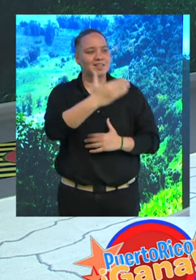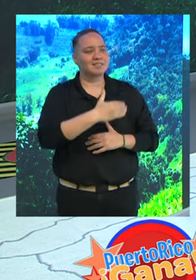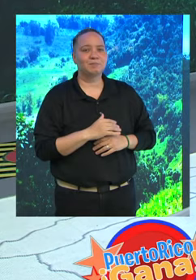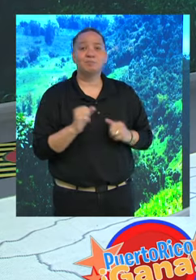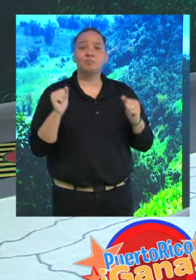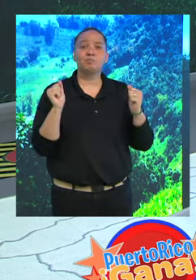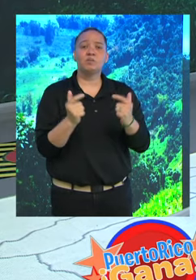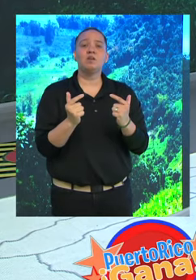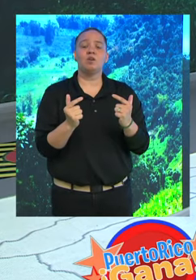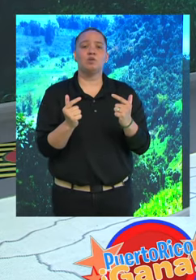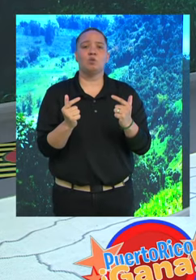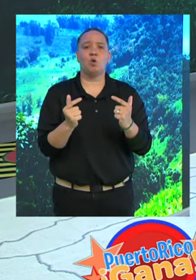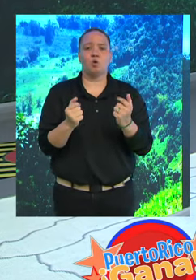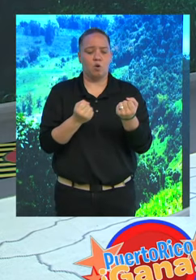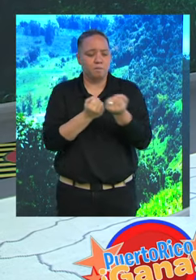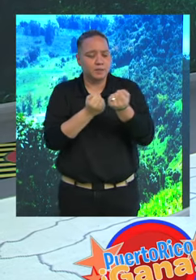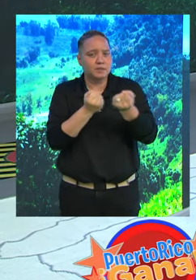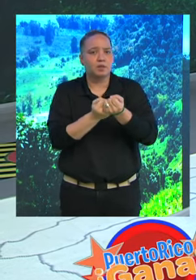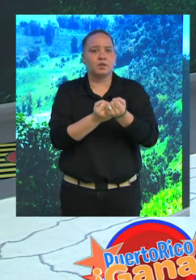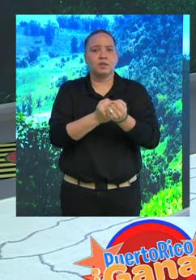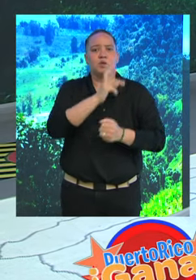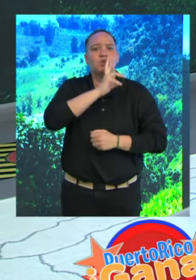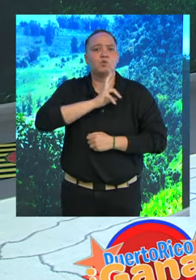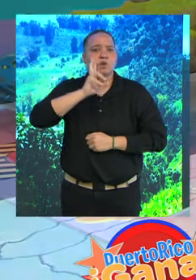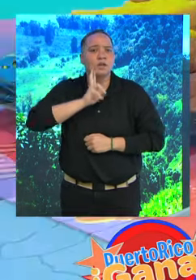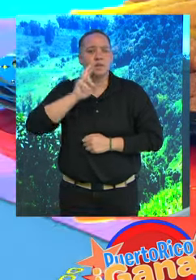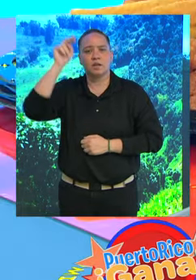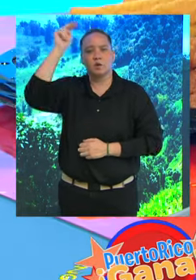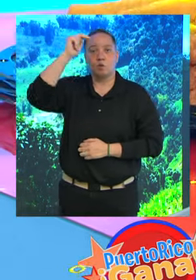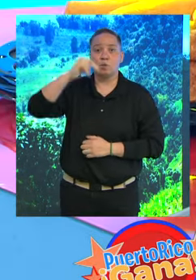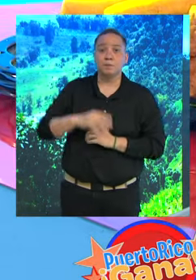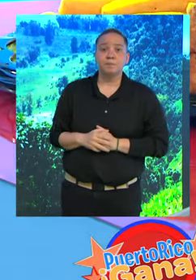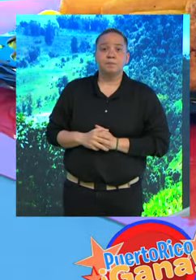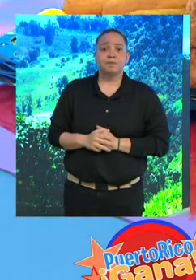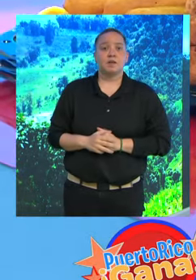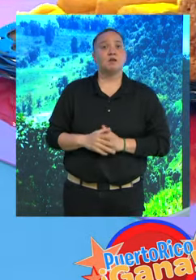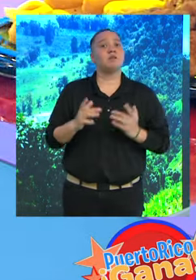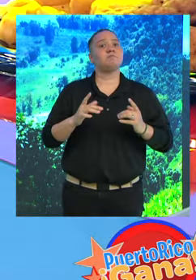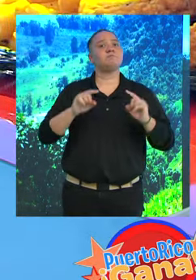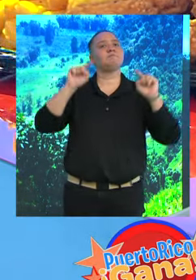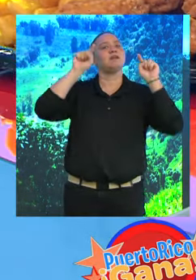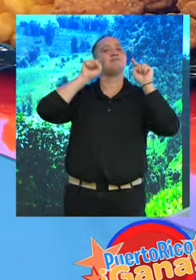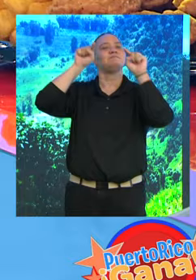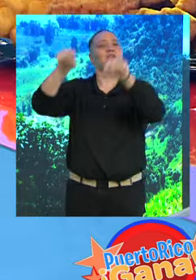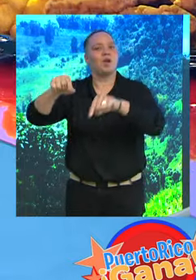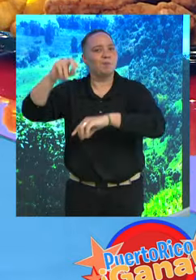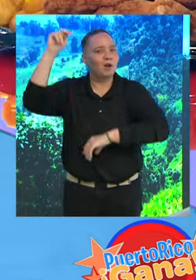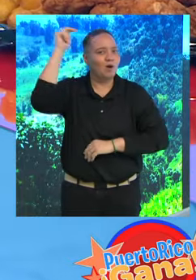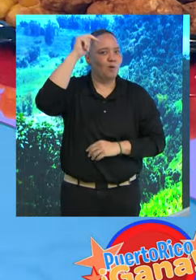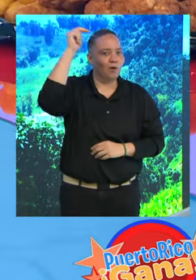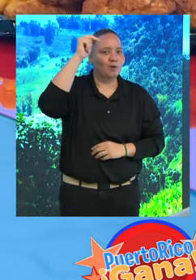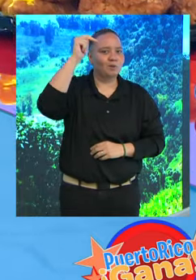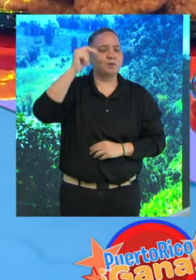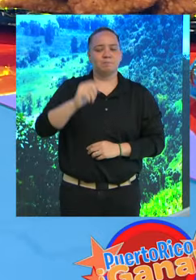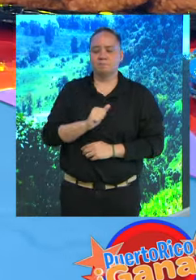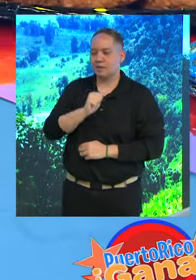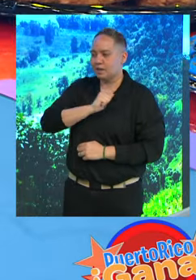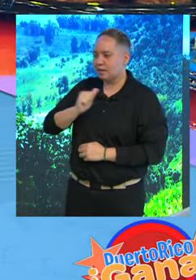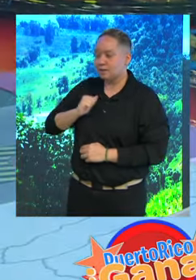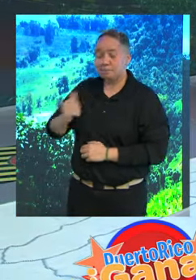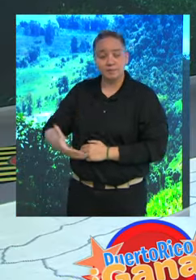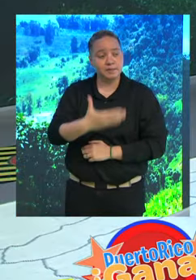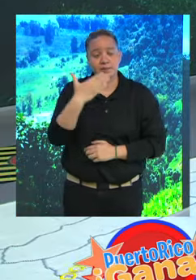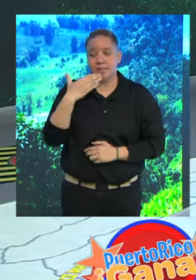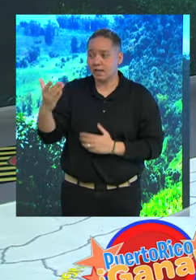y gracias a todos los auspiciadores, los restaurantes de Nahuabo, mira, hay que ir para Nahuabo. Alcaldesa, gracias